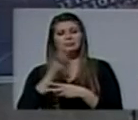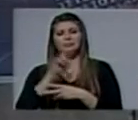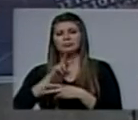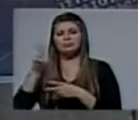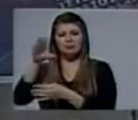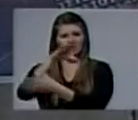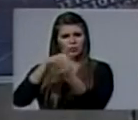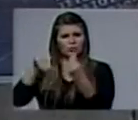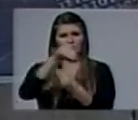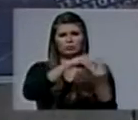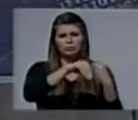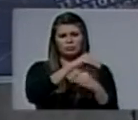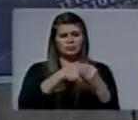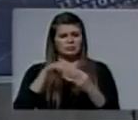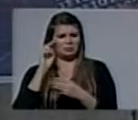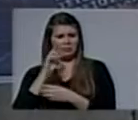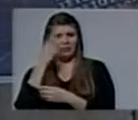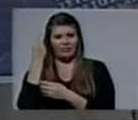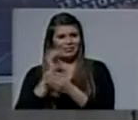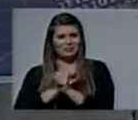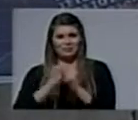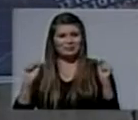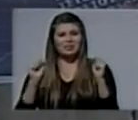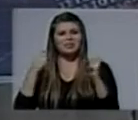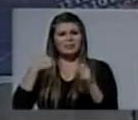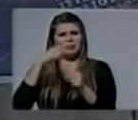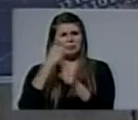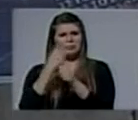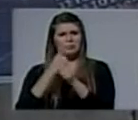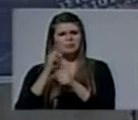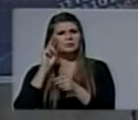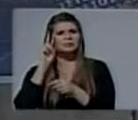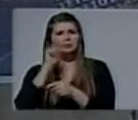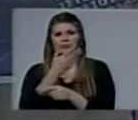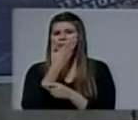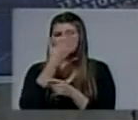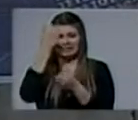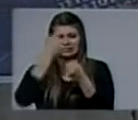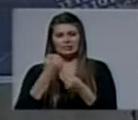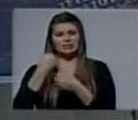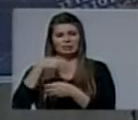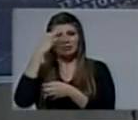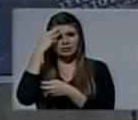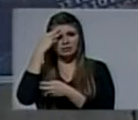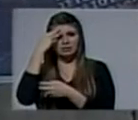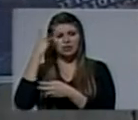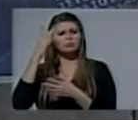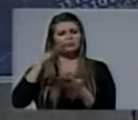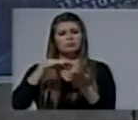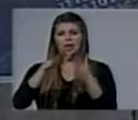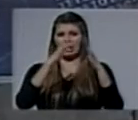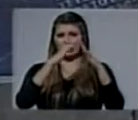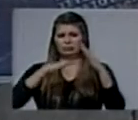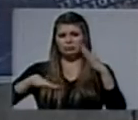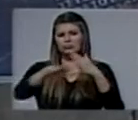aldea vi algo que no puedo olvidar. La imagen me quedó grabada en mi mente. En un patio bajo el